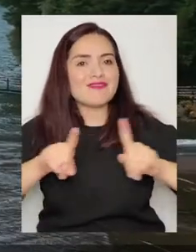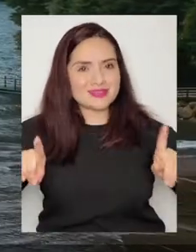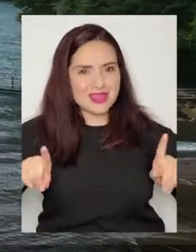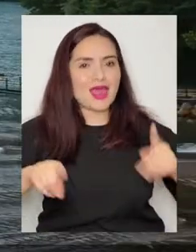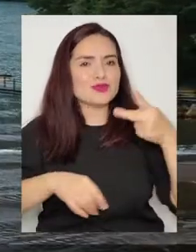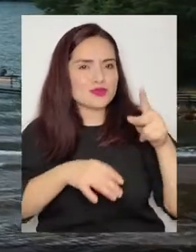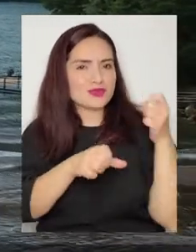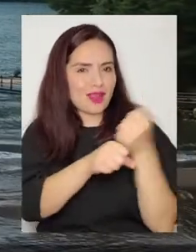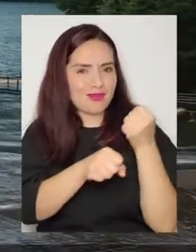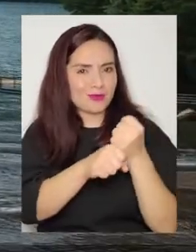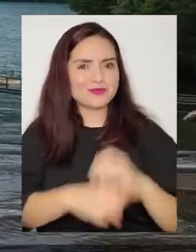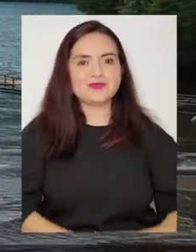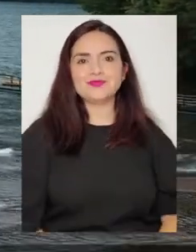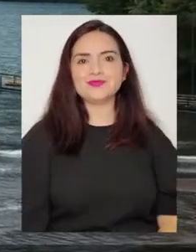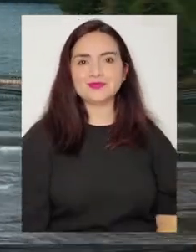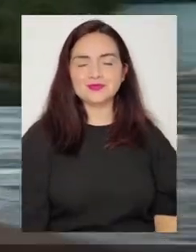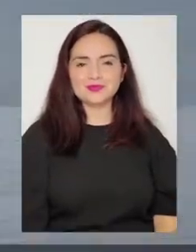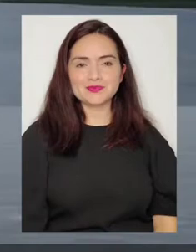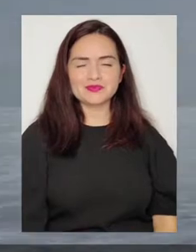diversidad, reconozcan sus polos productivos.